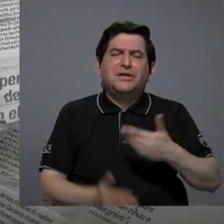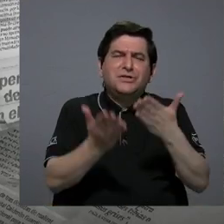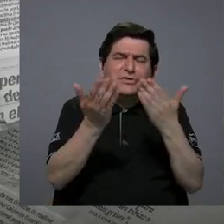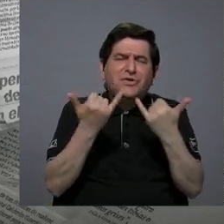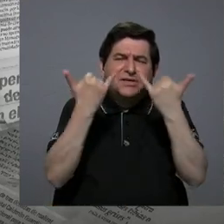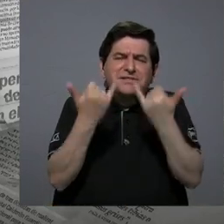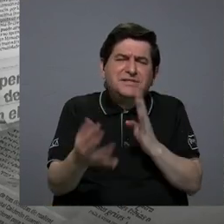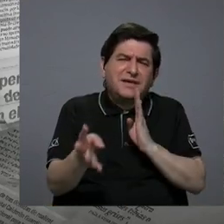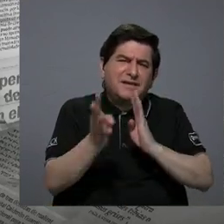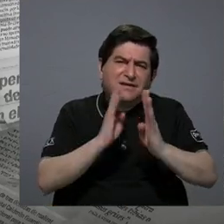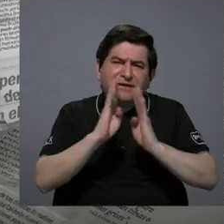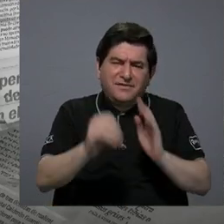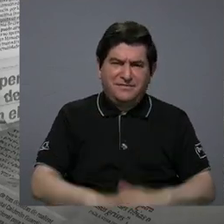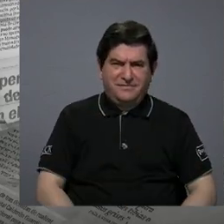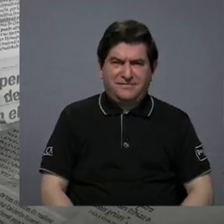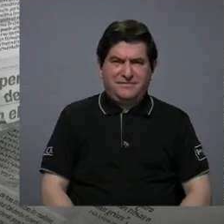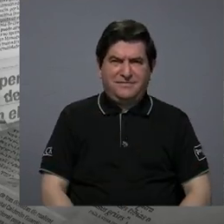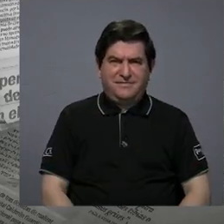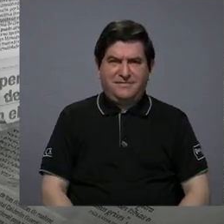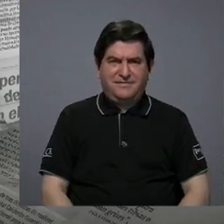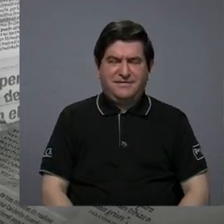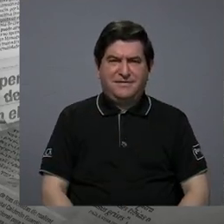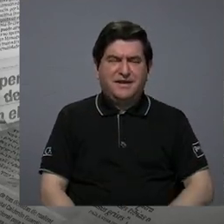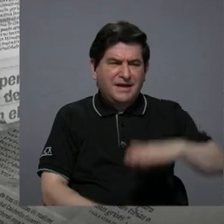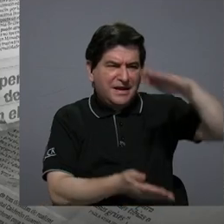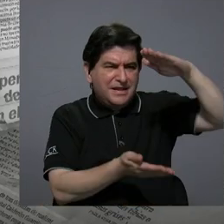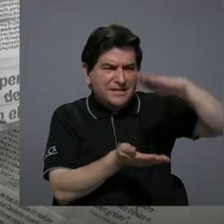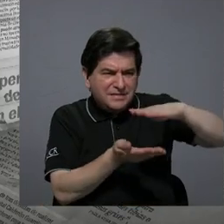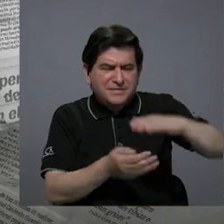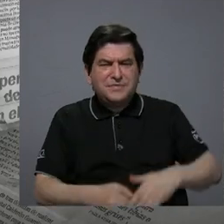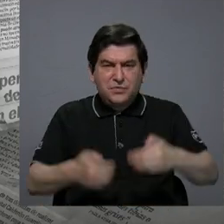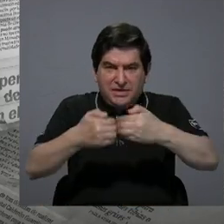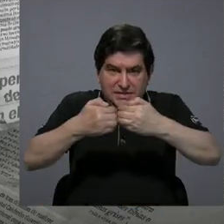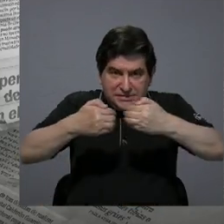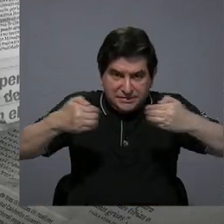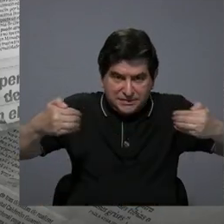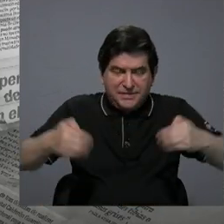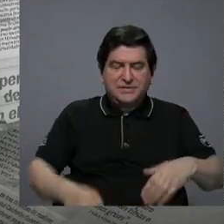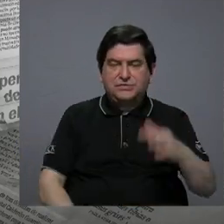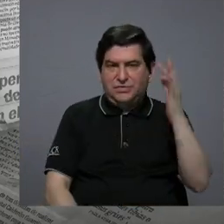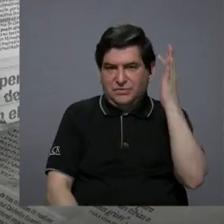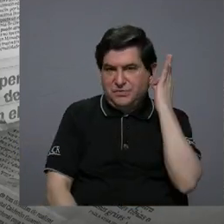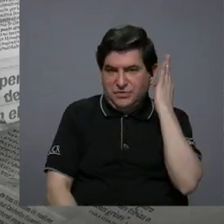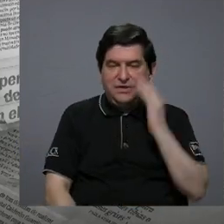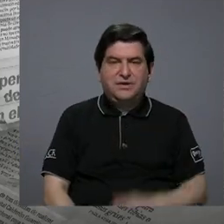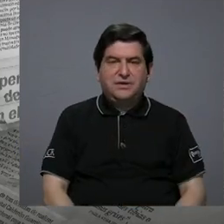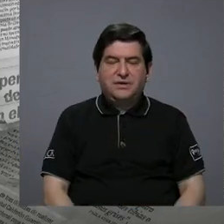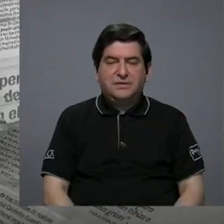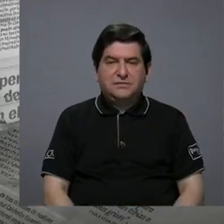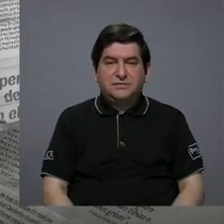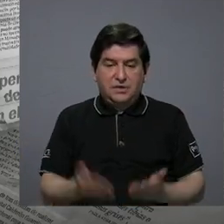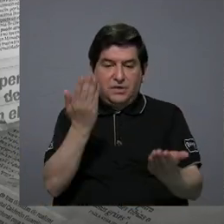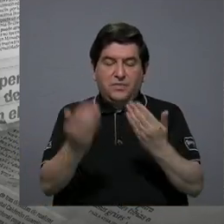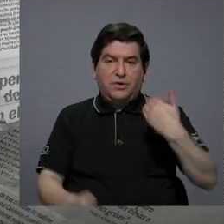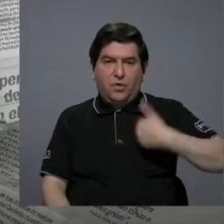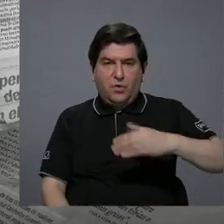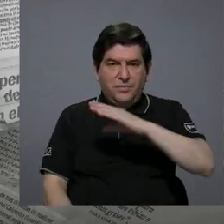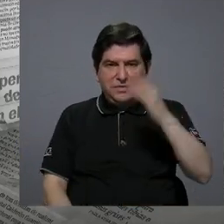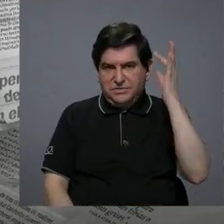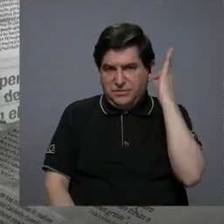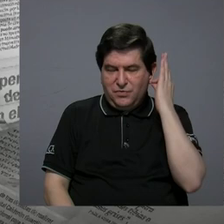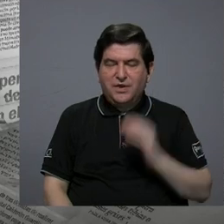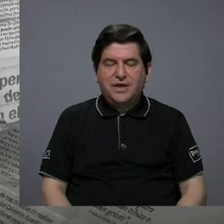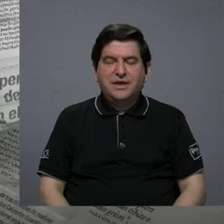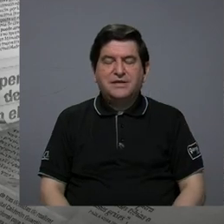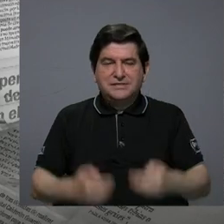entráramos a hablar de que se ha disminuido la brecha de las mujeres en cuanto a hombres y mujeres en cuanto